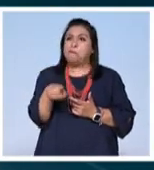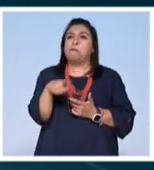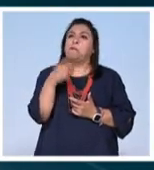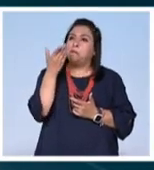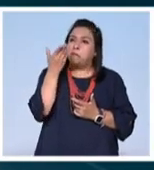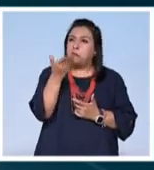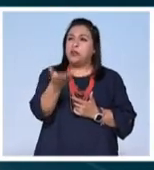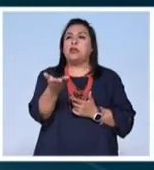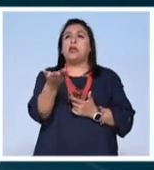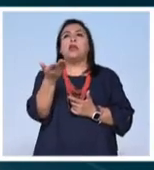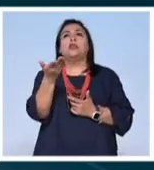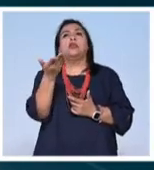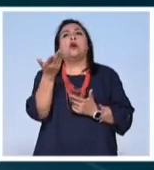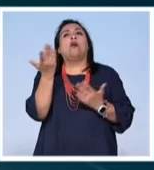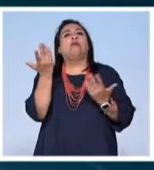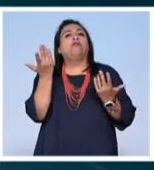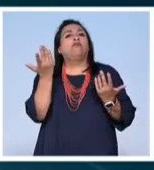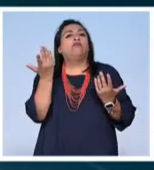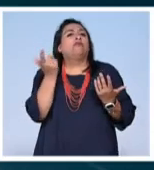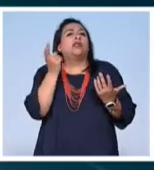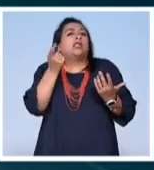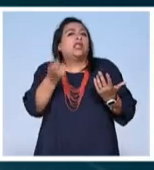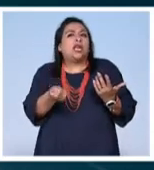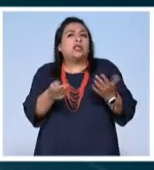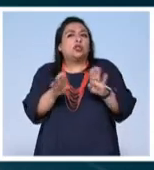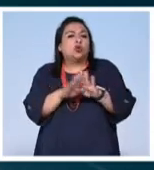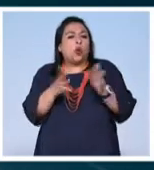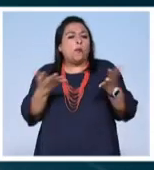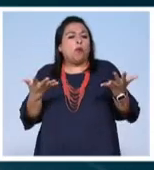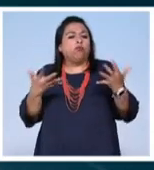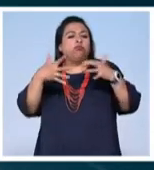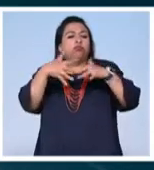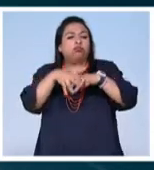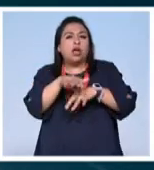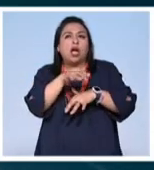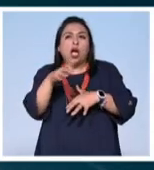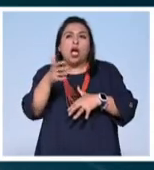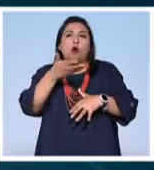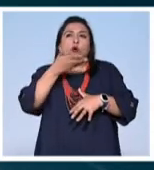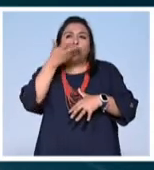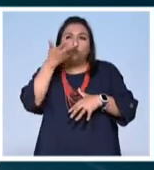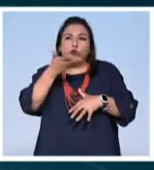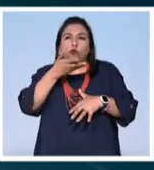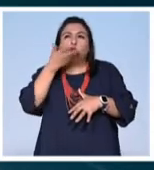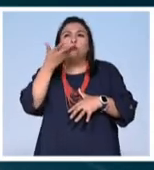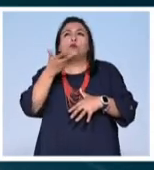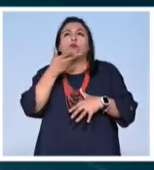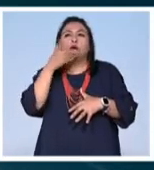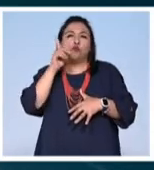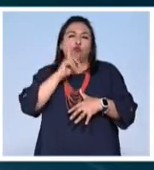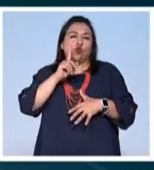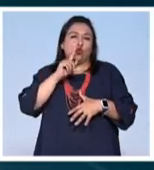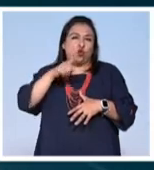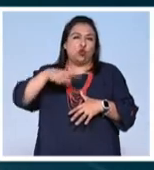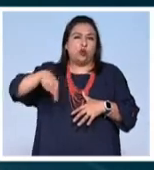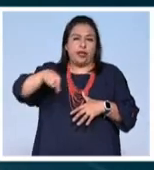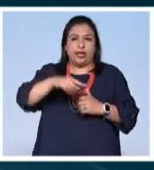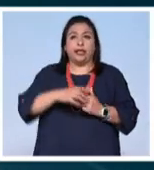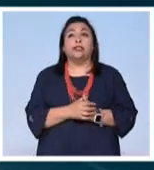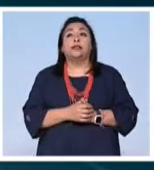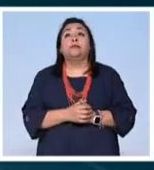la autoridad de lo que es el tejido en las prácticas del género femenino